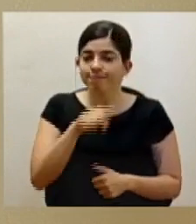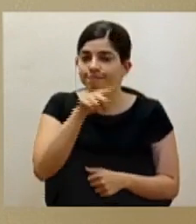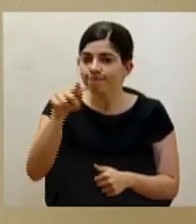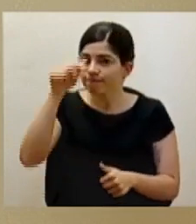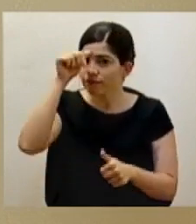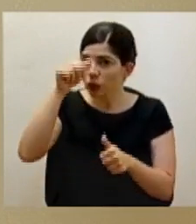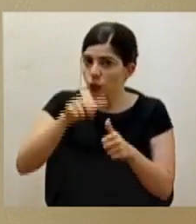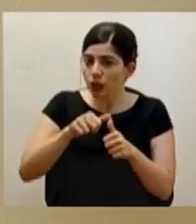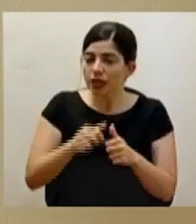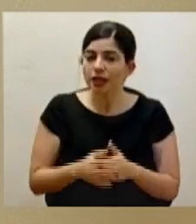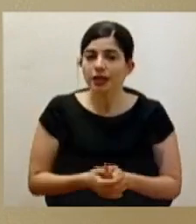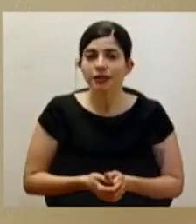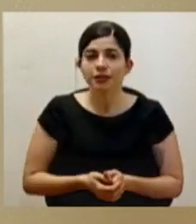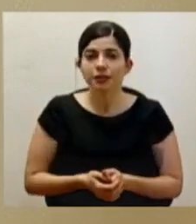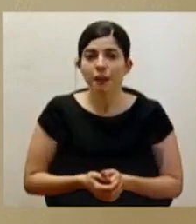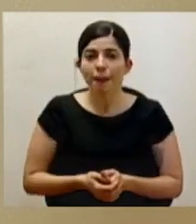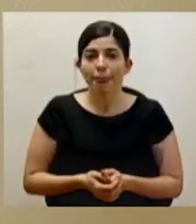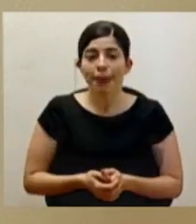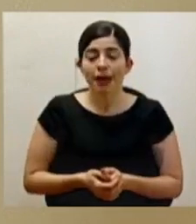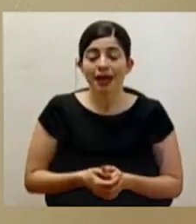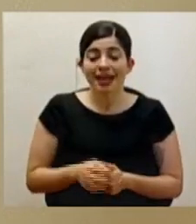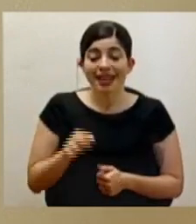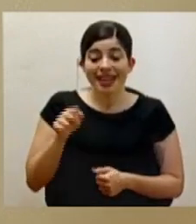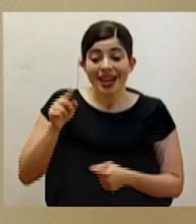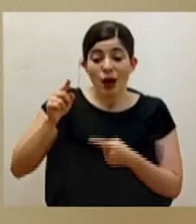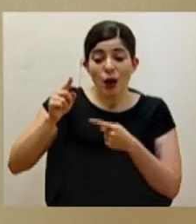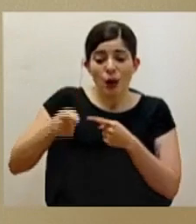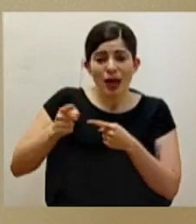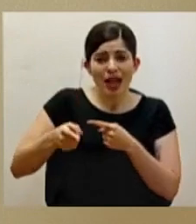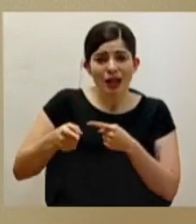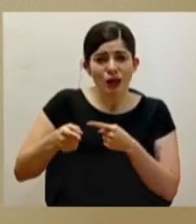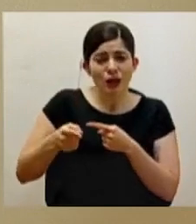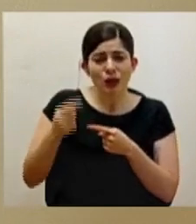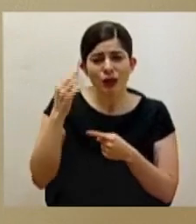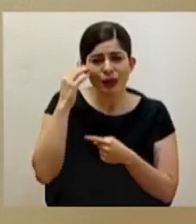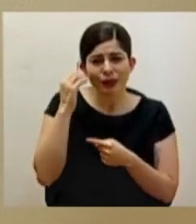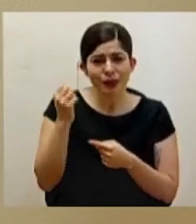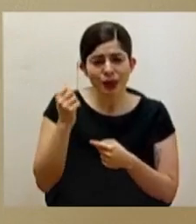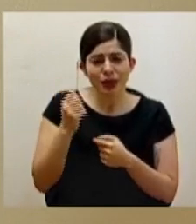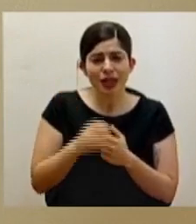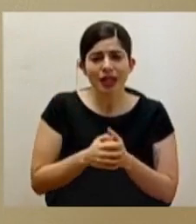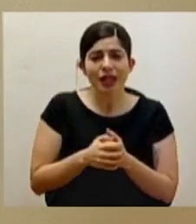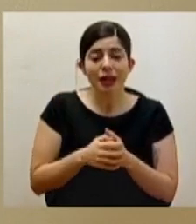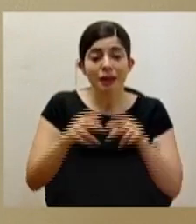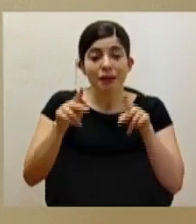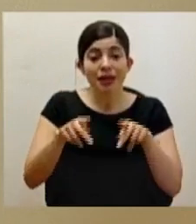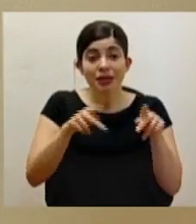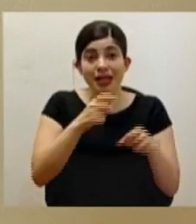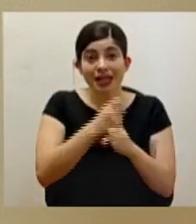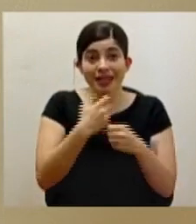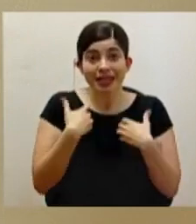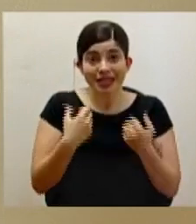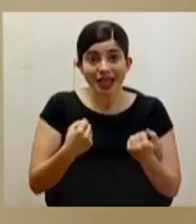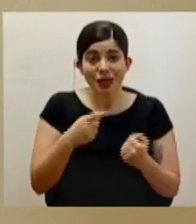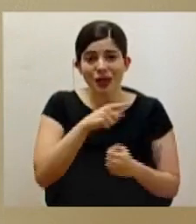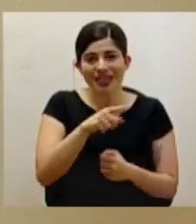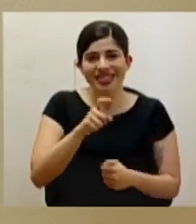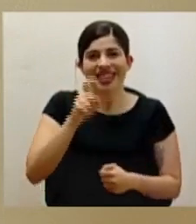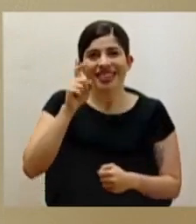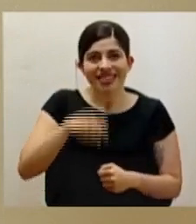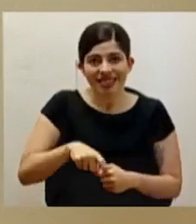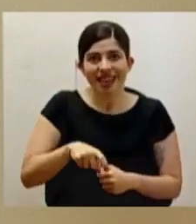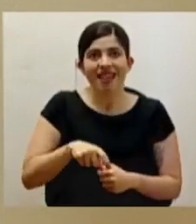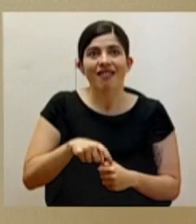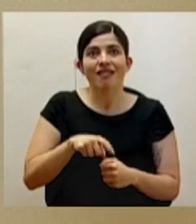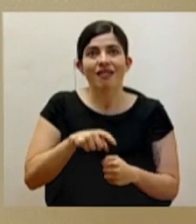Recordemos que el hecho de que esto se haga obligatorio, el personal de salud tiene por fuerza que invadir